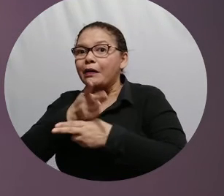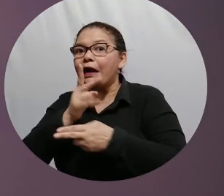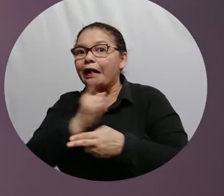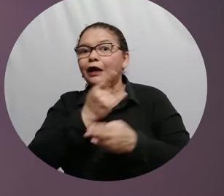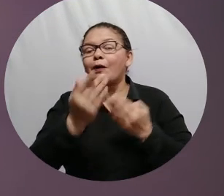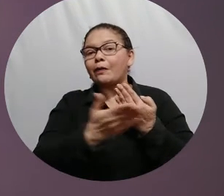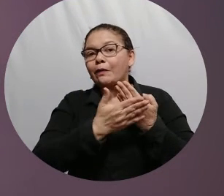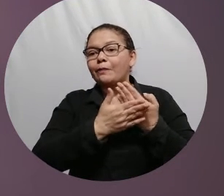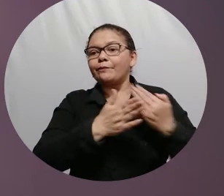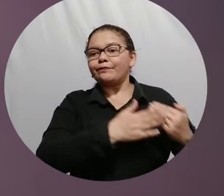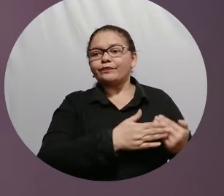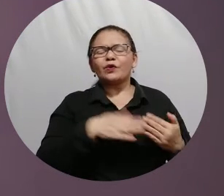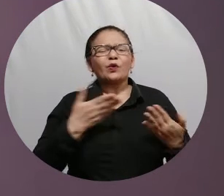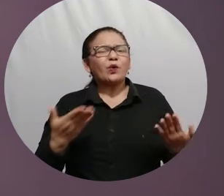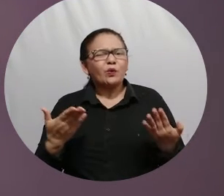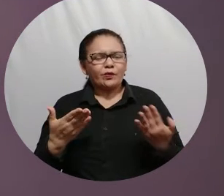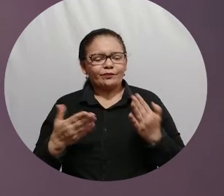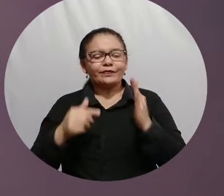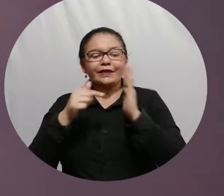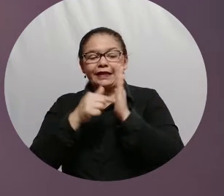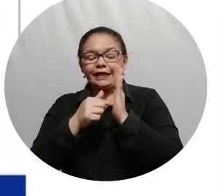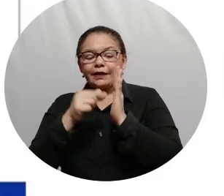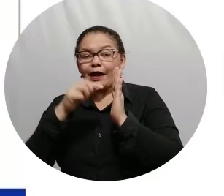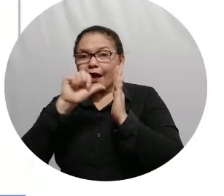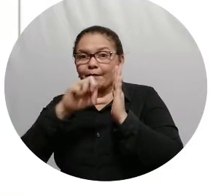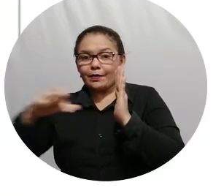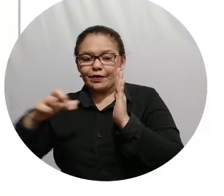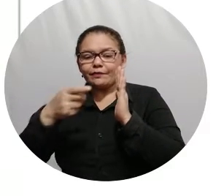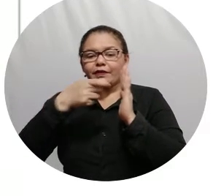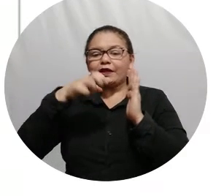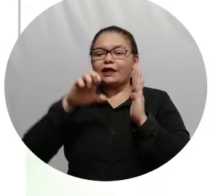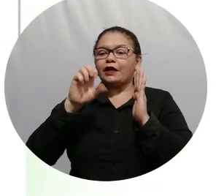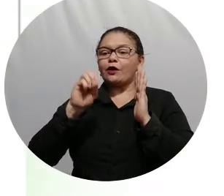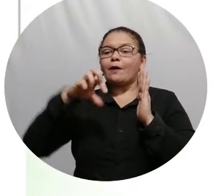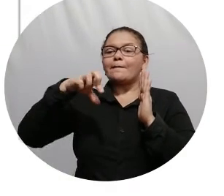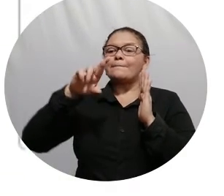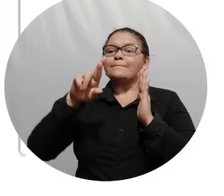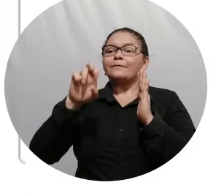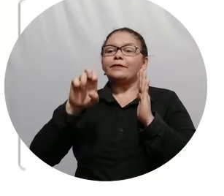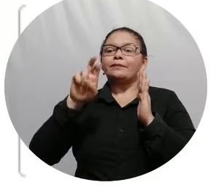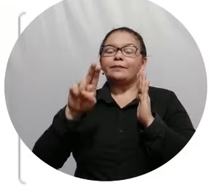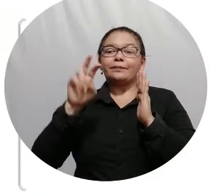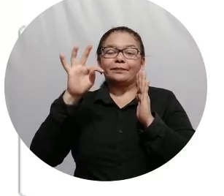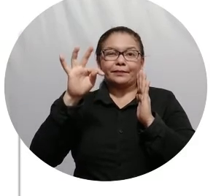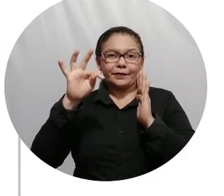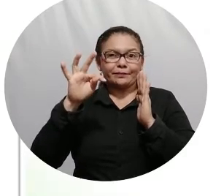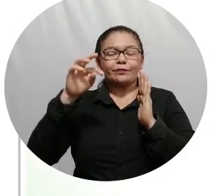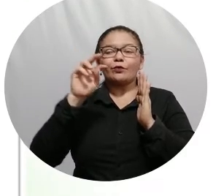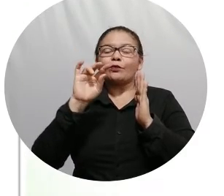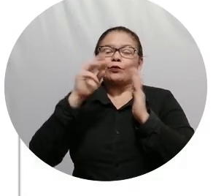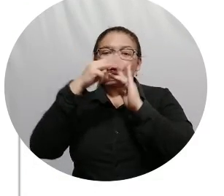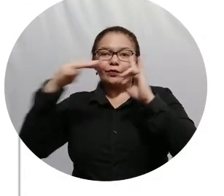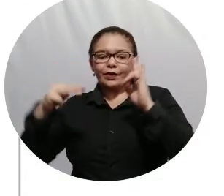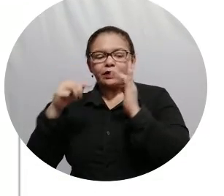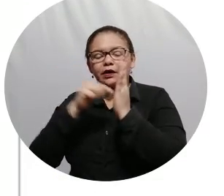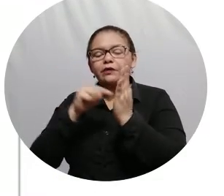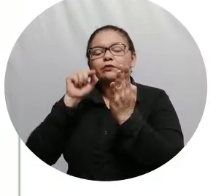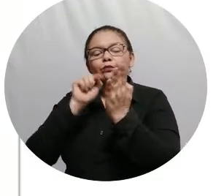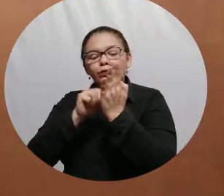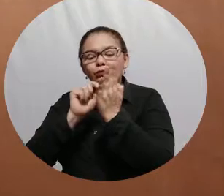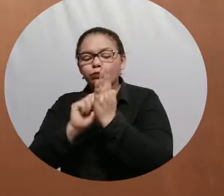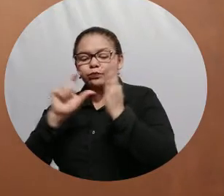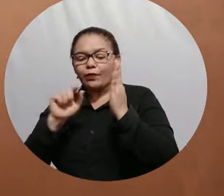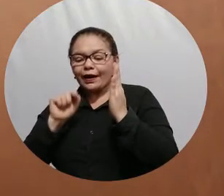debe abrir la aplicación GeoPrevenc Unimac instalada en su celular y pulsar la opción de escanear código QR en la parte inferior de la